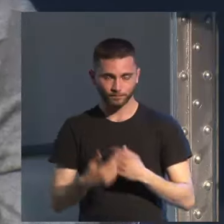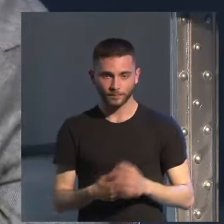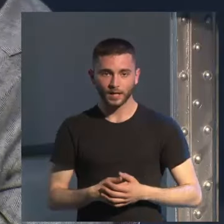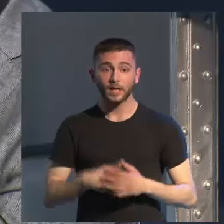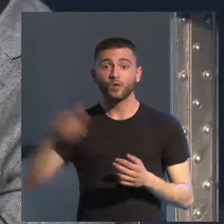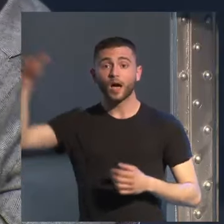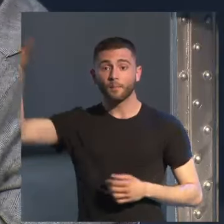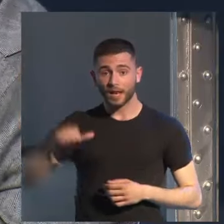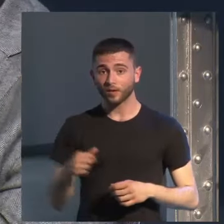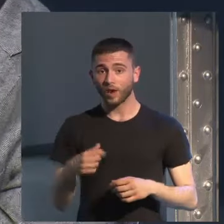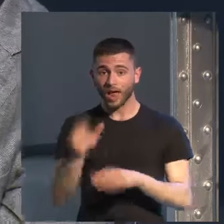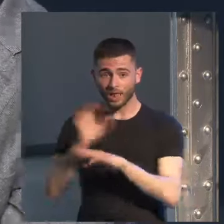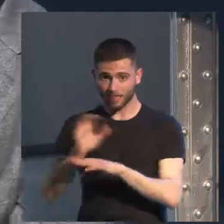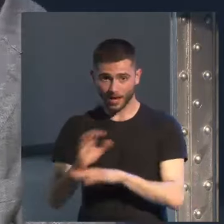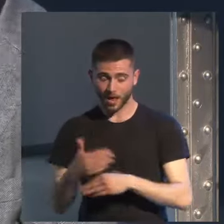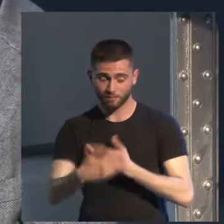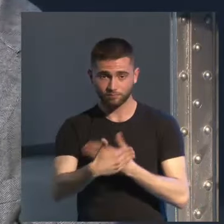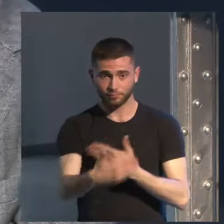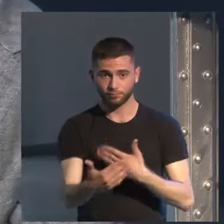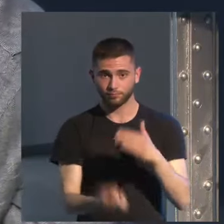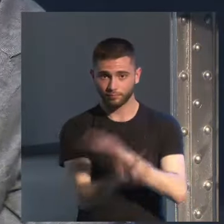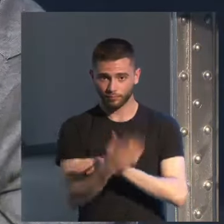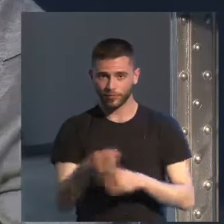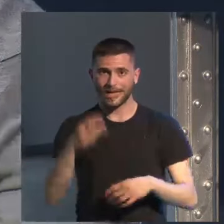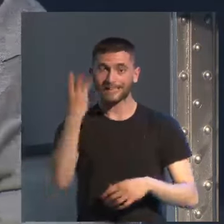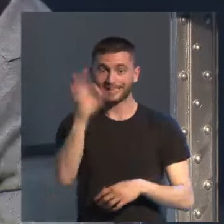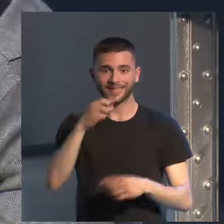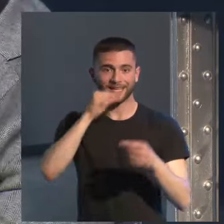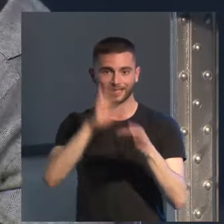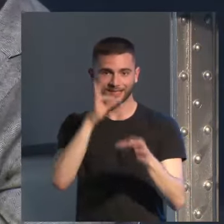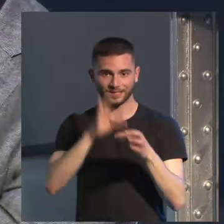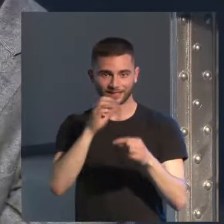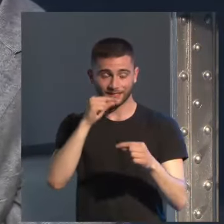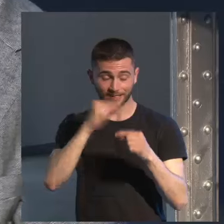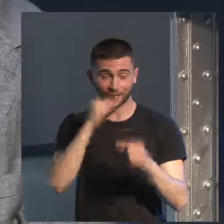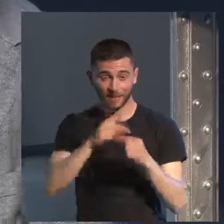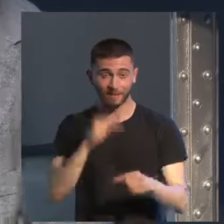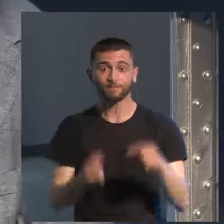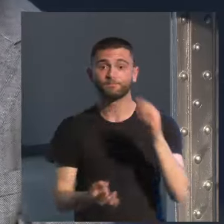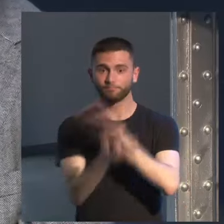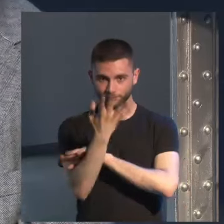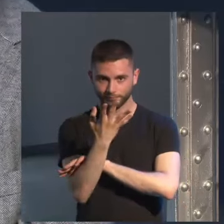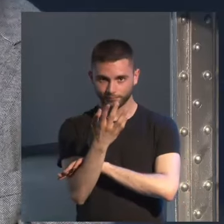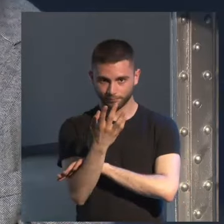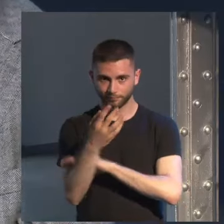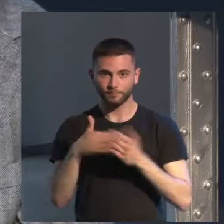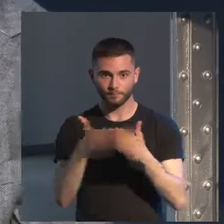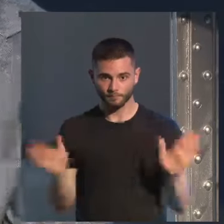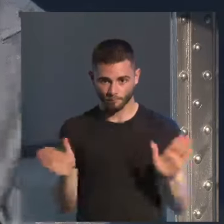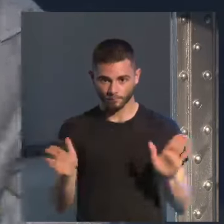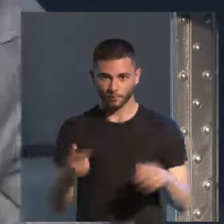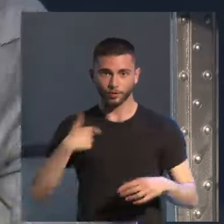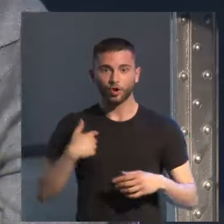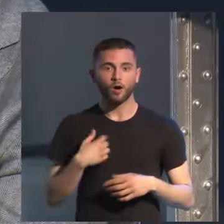el cine que va a ser según tengo entendido el 30 de septiembre que se va a estrenar tengo tengo